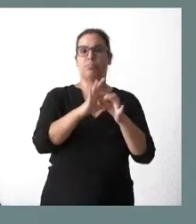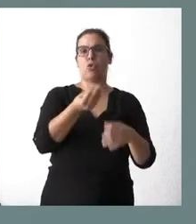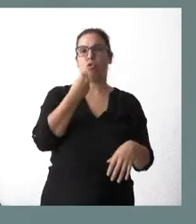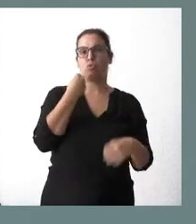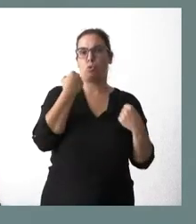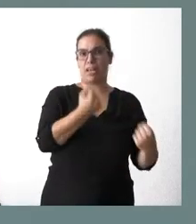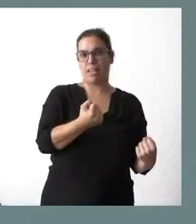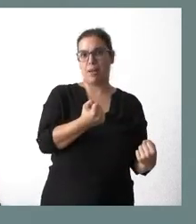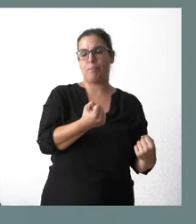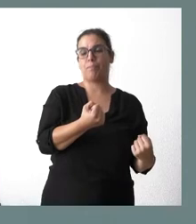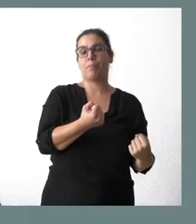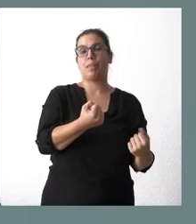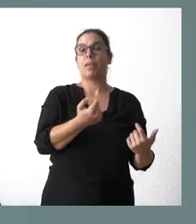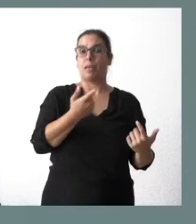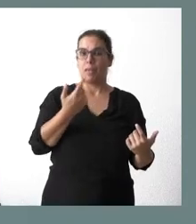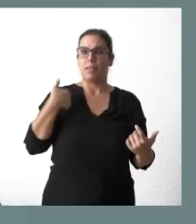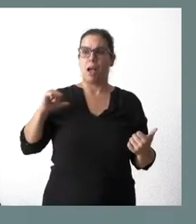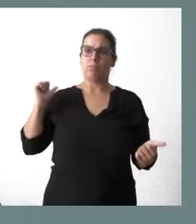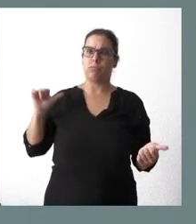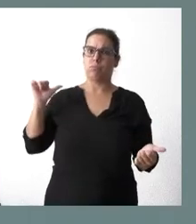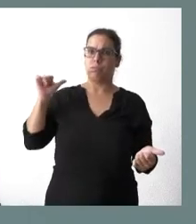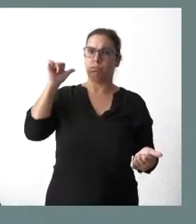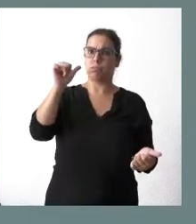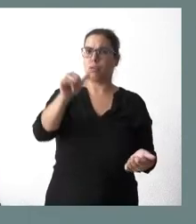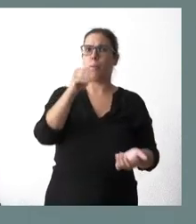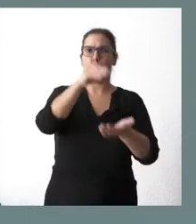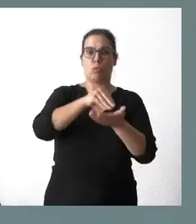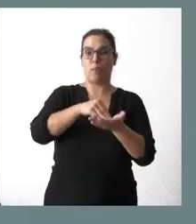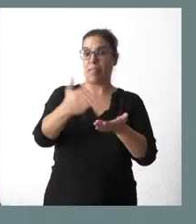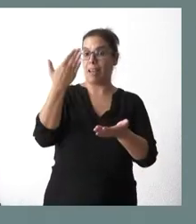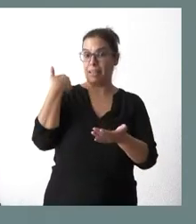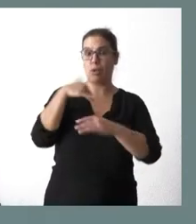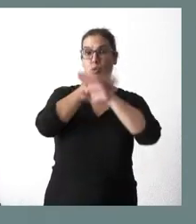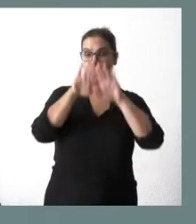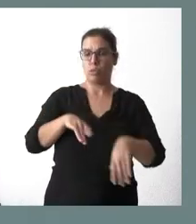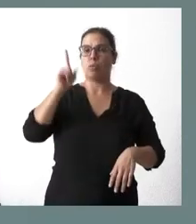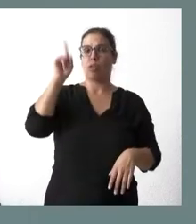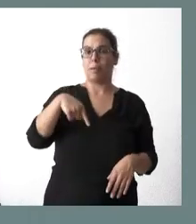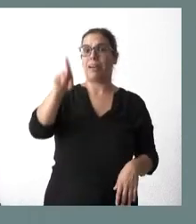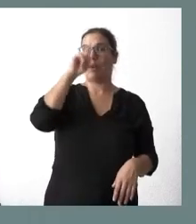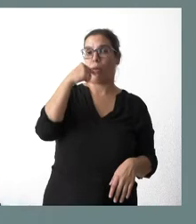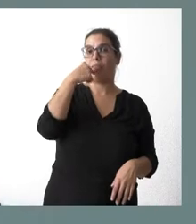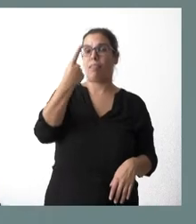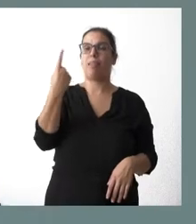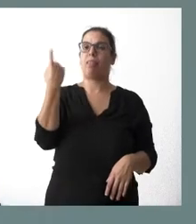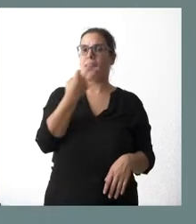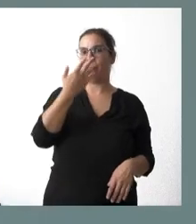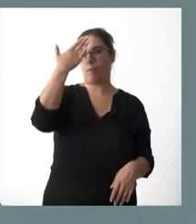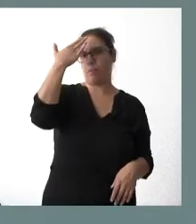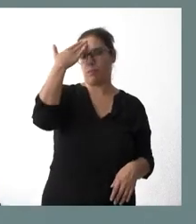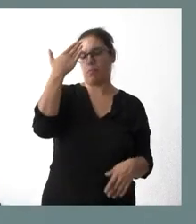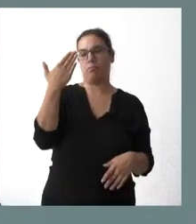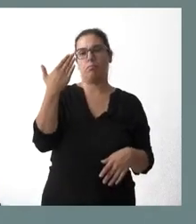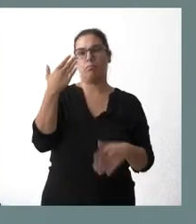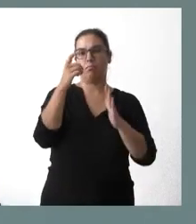energético y veníamos incidiendo en bastantes ocasiones desde entonces. Y ayer mismo se volvía a recordar todo esto. Por tanto, es